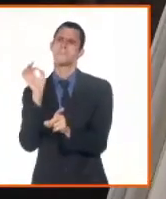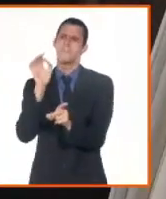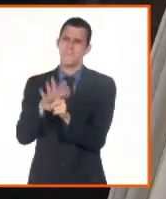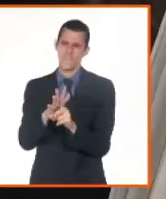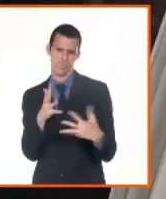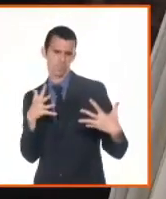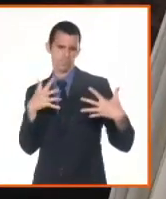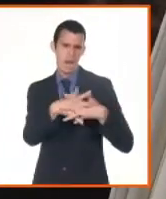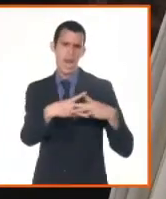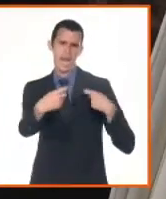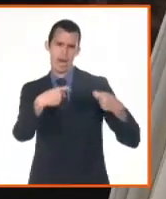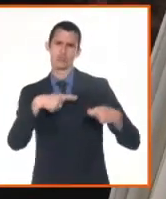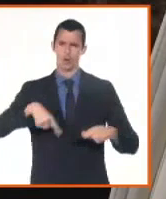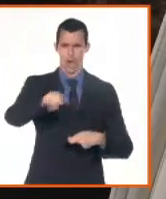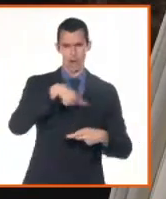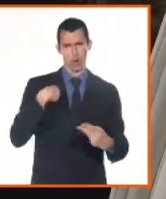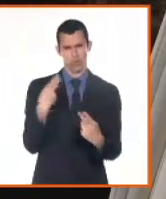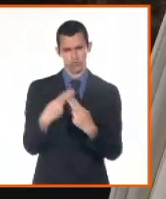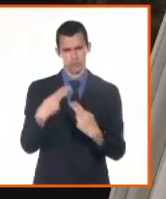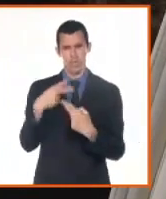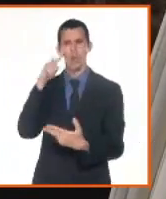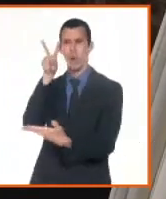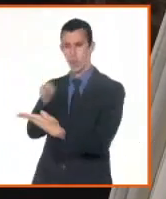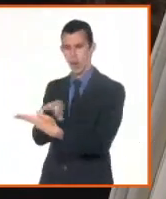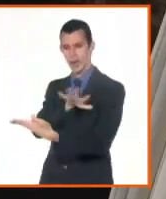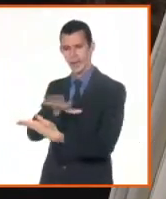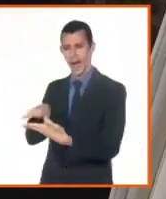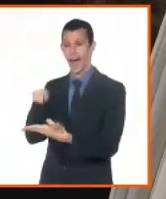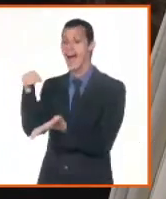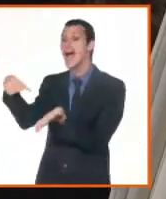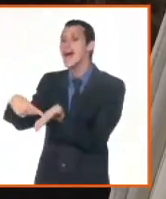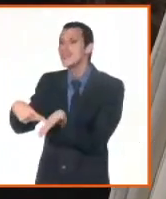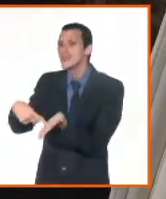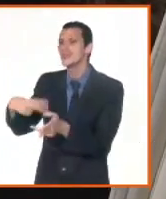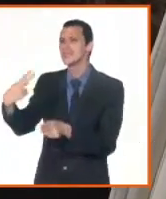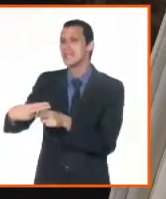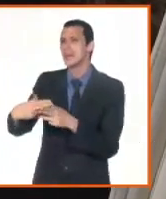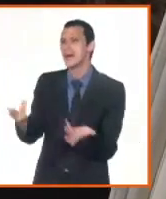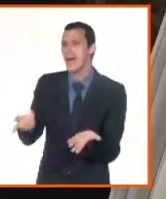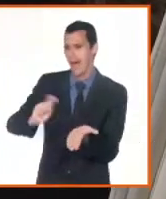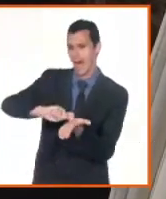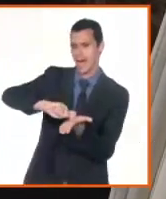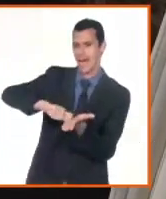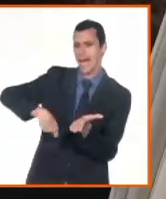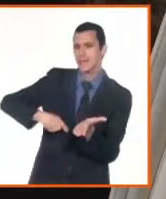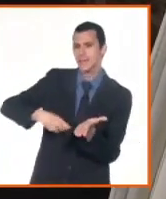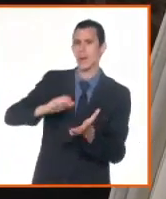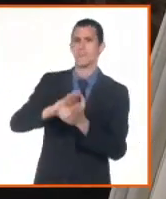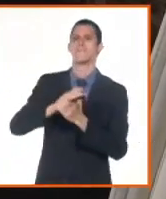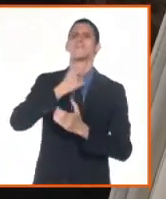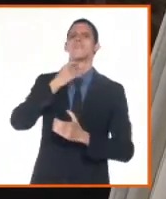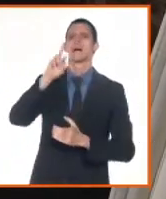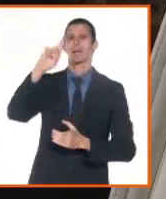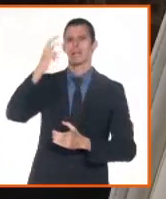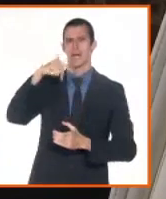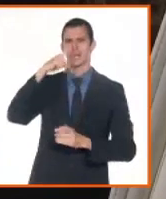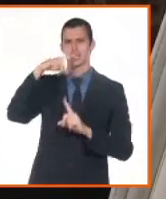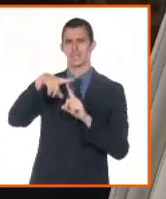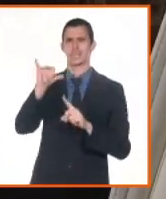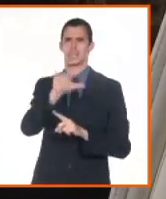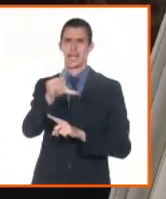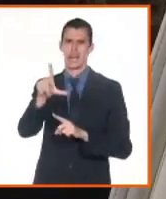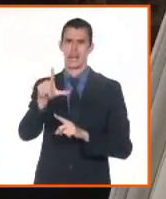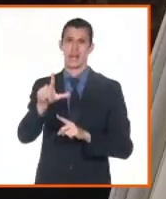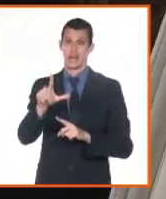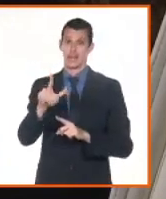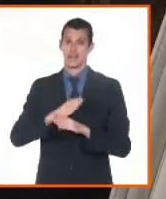no es solo ese acto que hemos visto a veces por televisión de la creación y de la firma del primer día de la creación de esa MIPIME o de esa